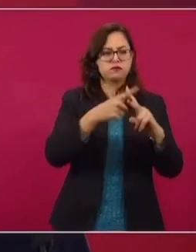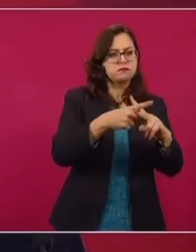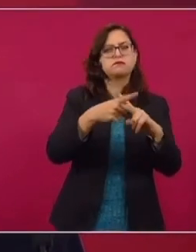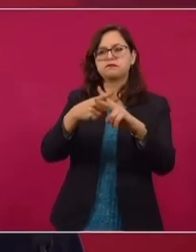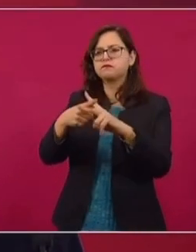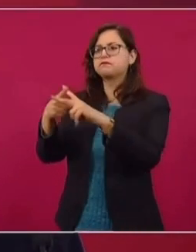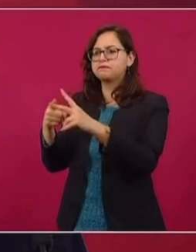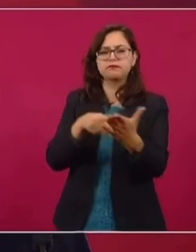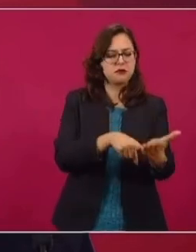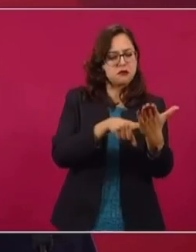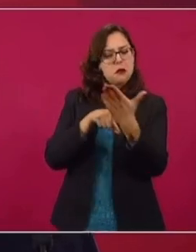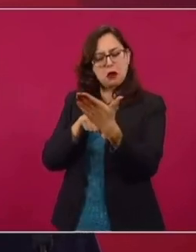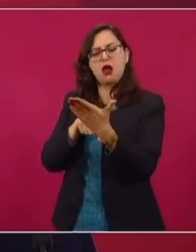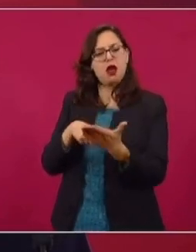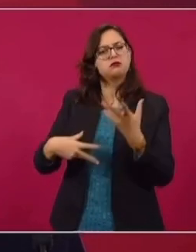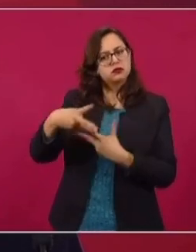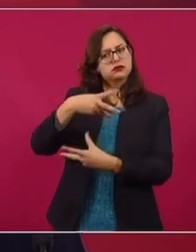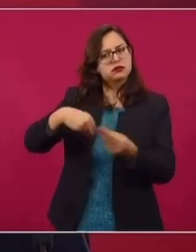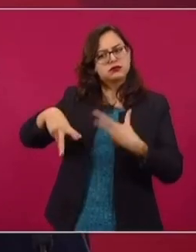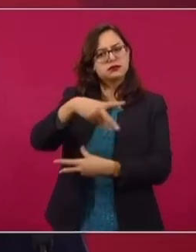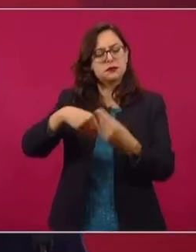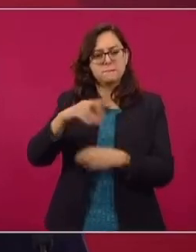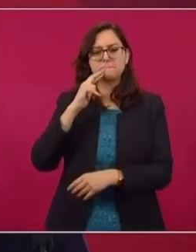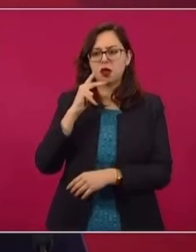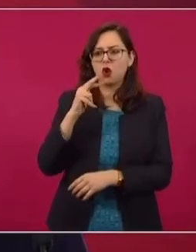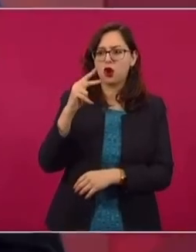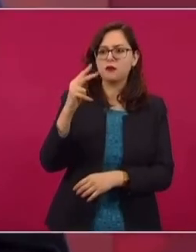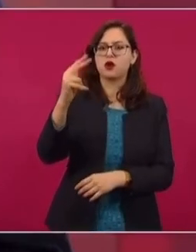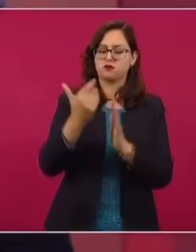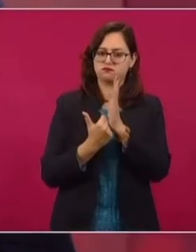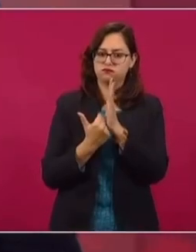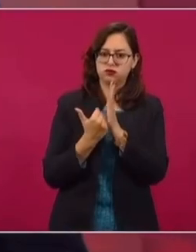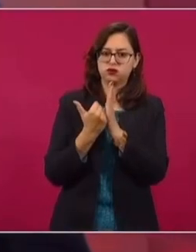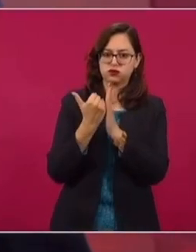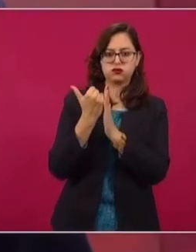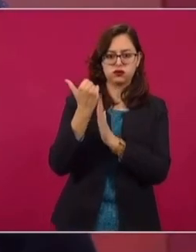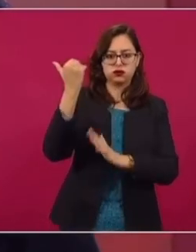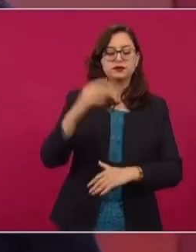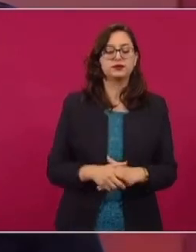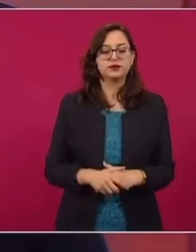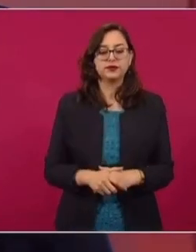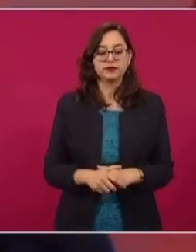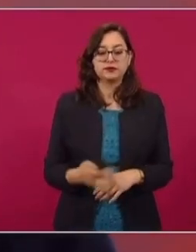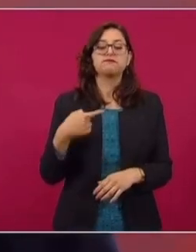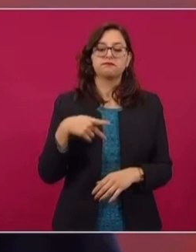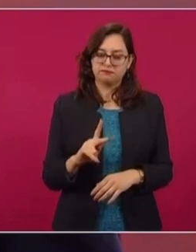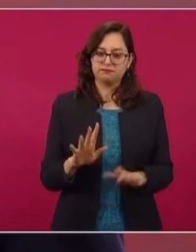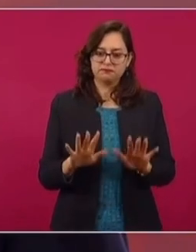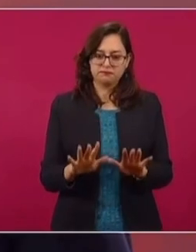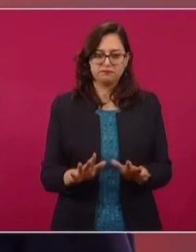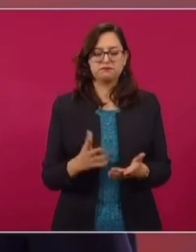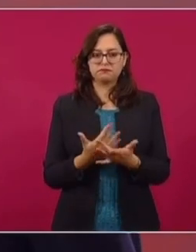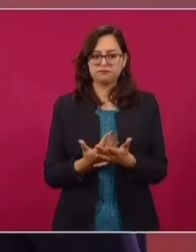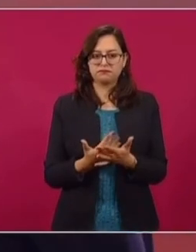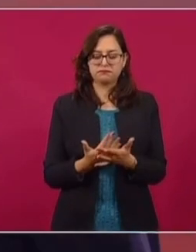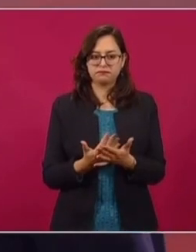que nos muestran de que vamos recuperándonos en lo económico. Pero vamos a esperar.